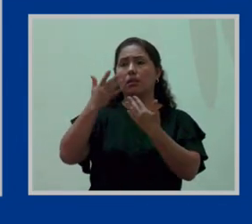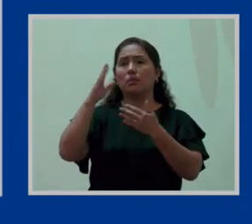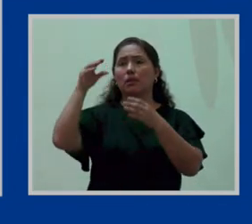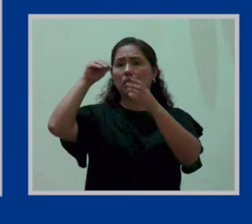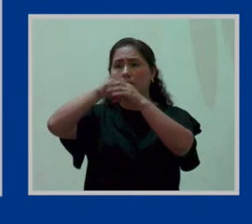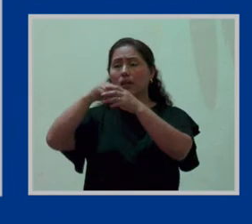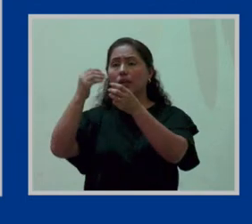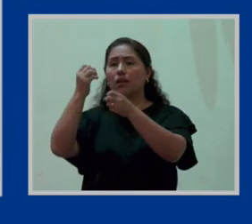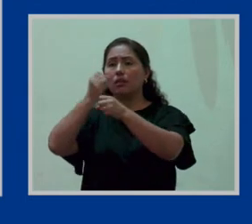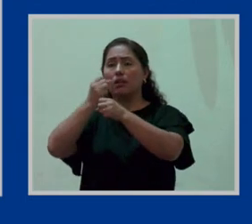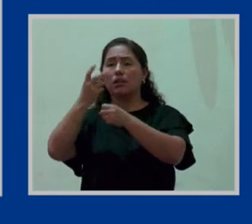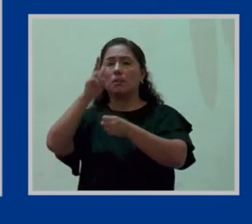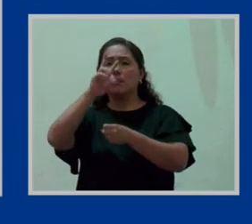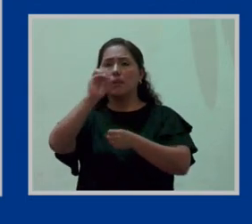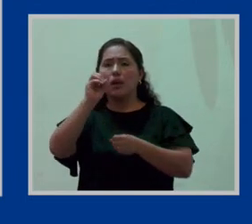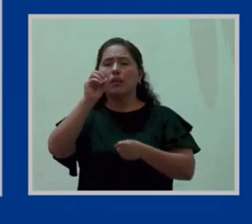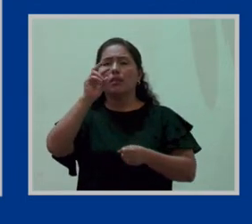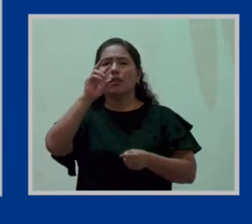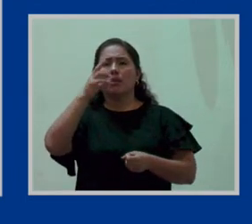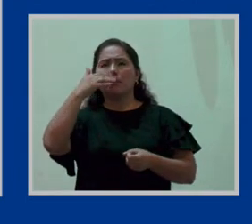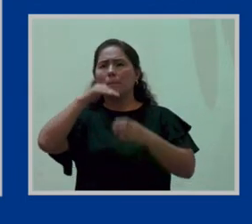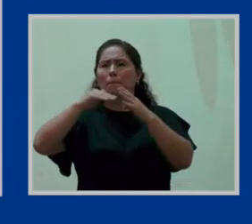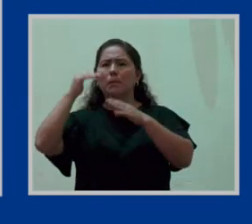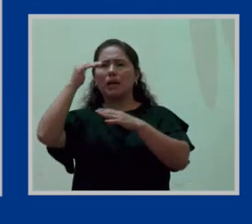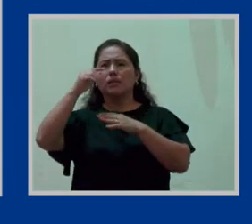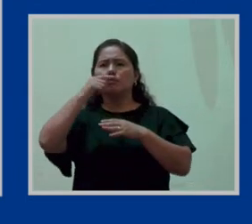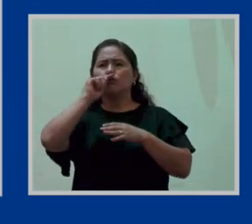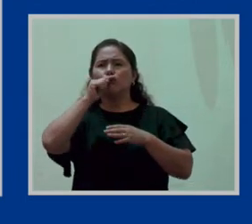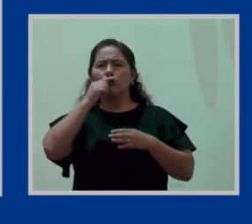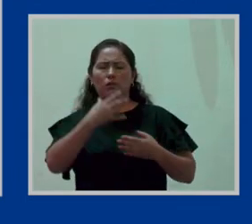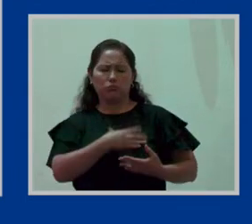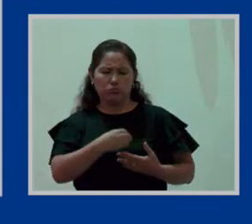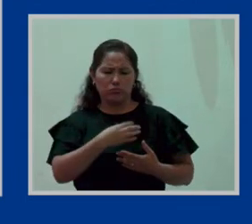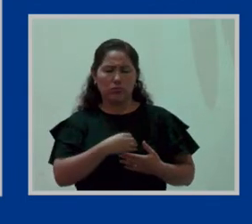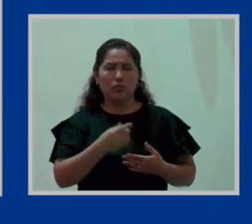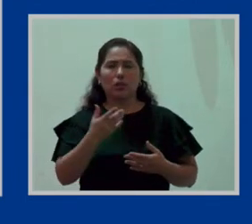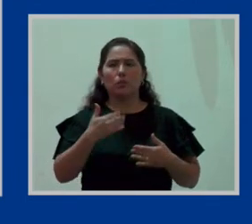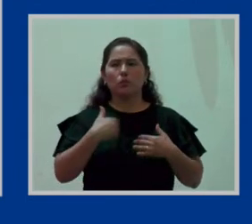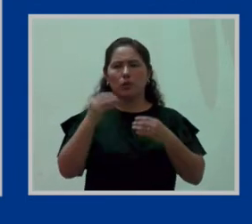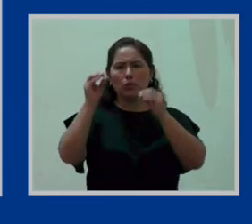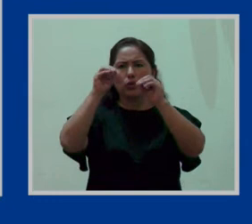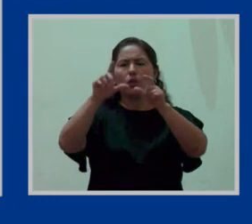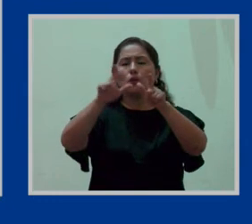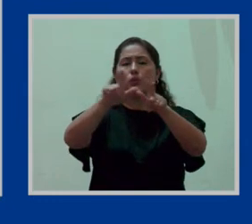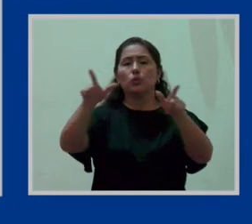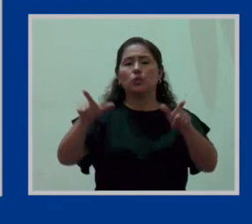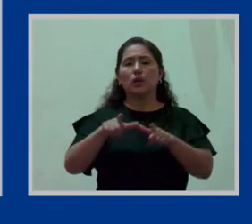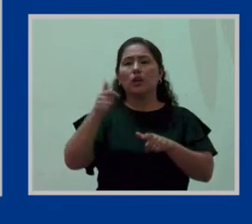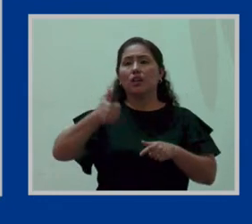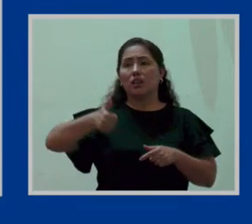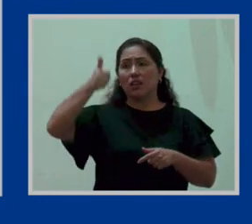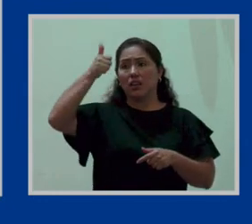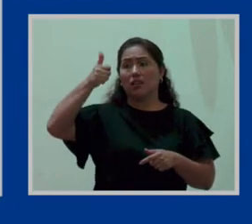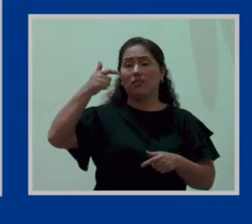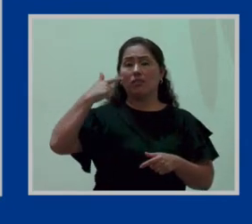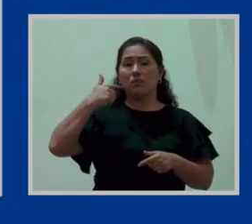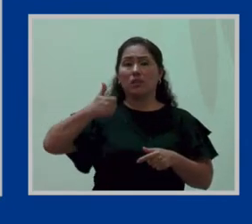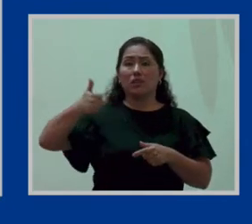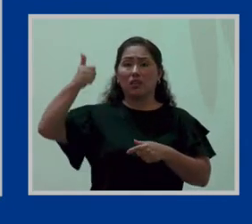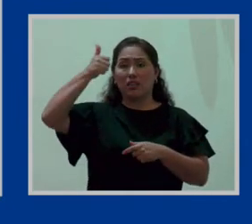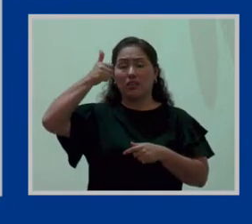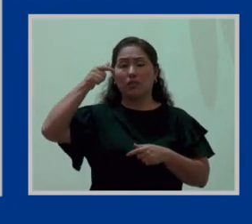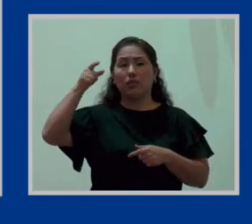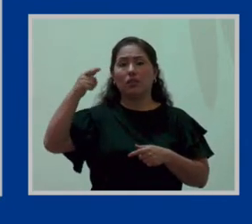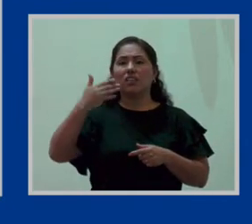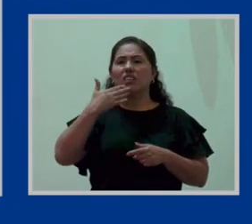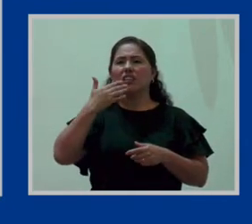fértil, inmediatamente poner en conocimiento, mandar un documento interno, tanto al gerente, o a la autoría máxima de la